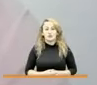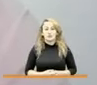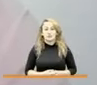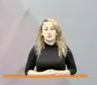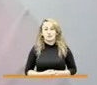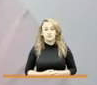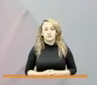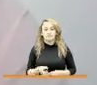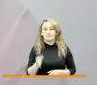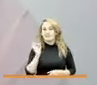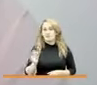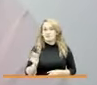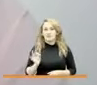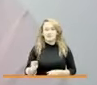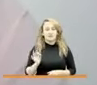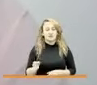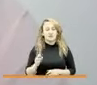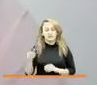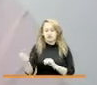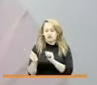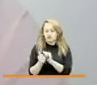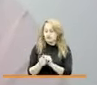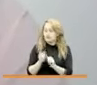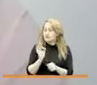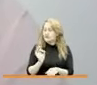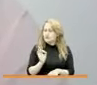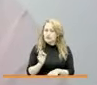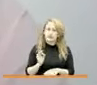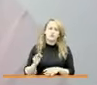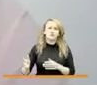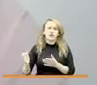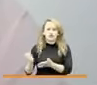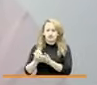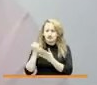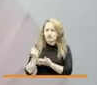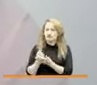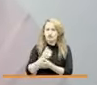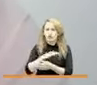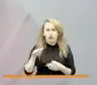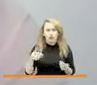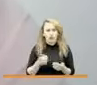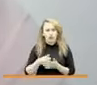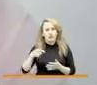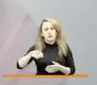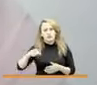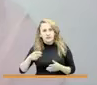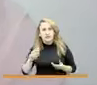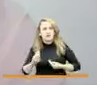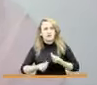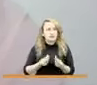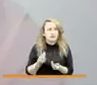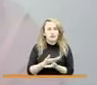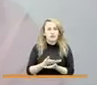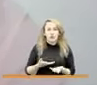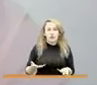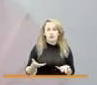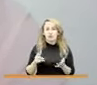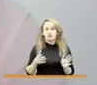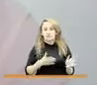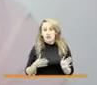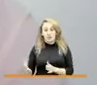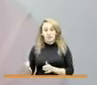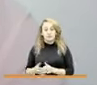siempre han estado presentes nos han colaborado en todo lo que hemos tenido que hacer para que se lleve a cabo este plan